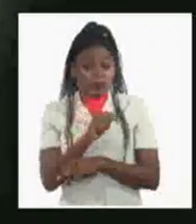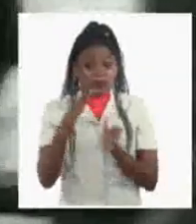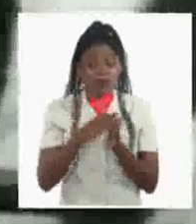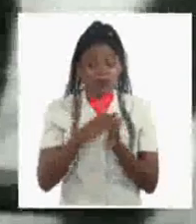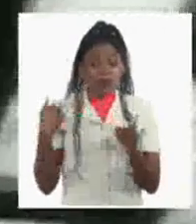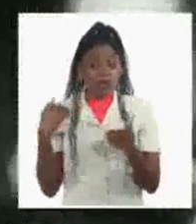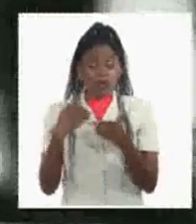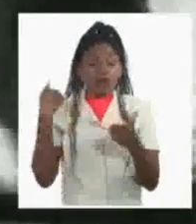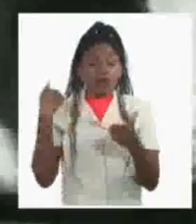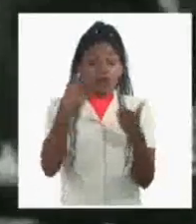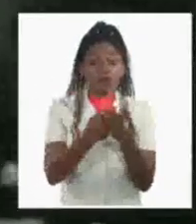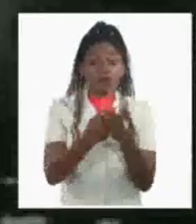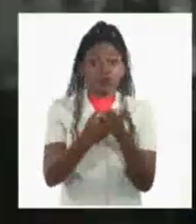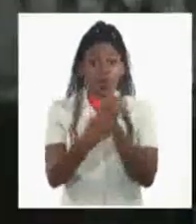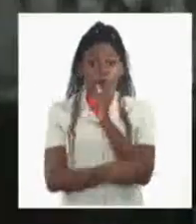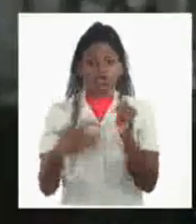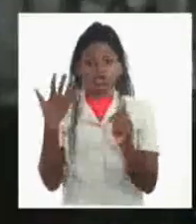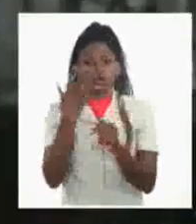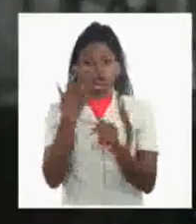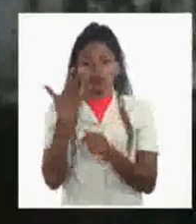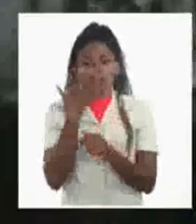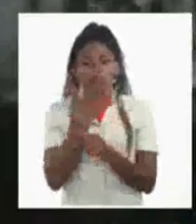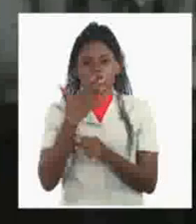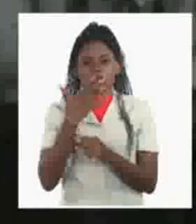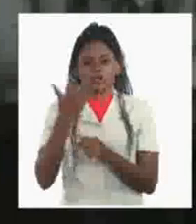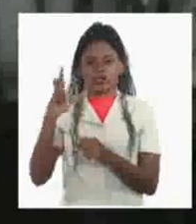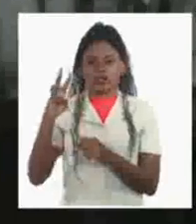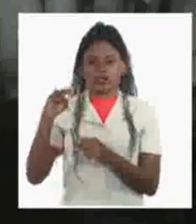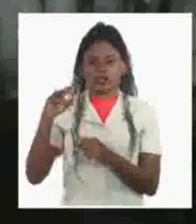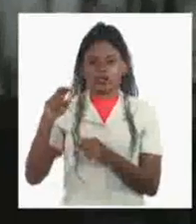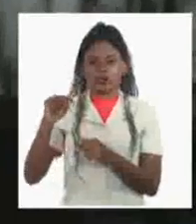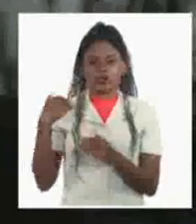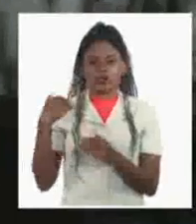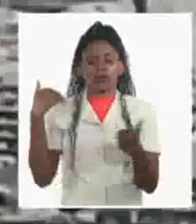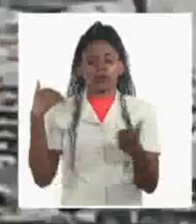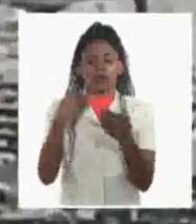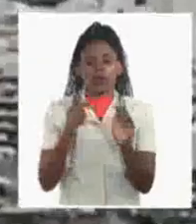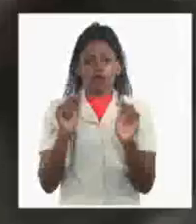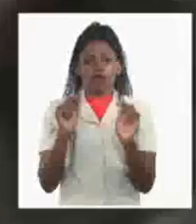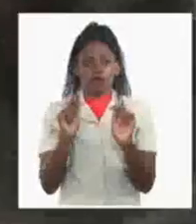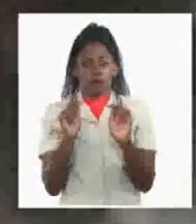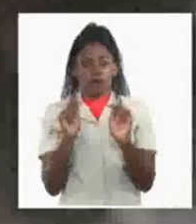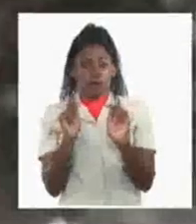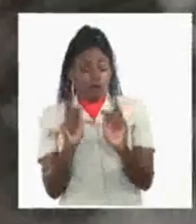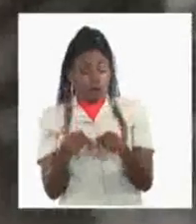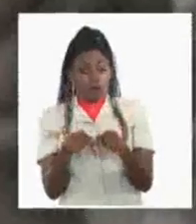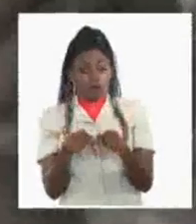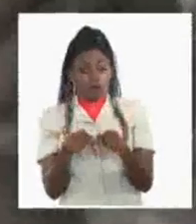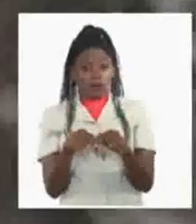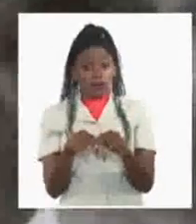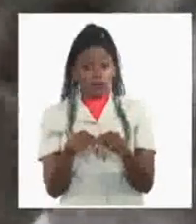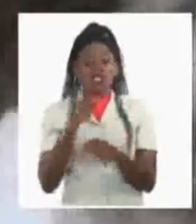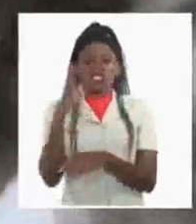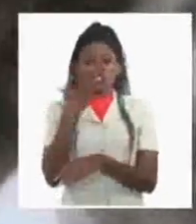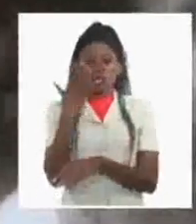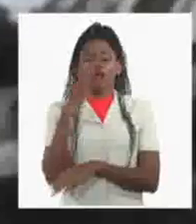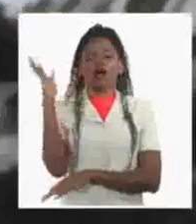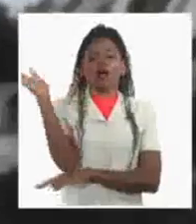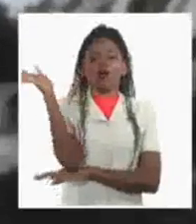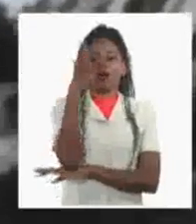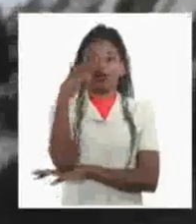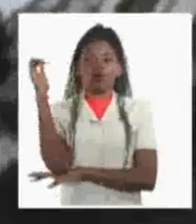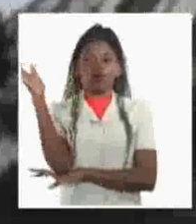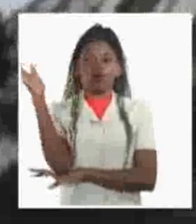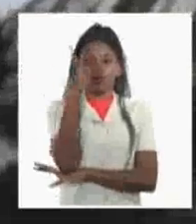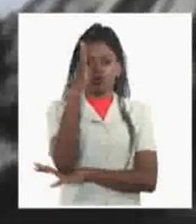ocupados por Alemania hasta llegar a la madriguera hitleriana y alzar la bandera de la hoz y el